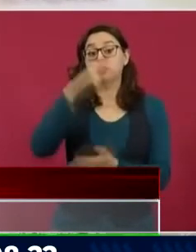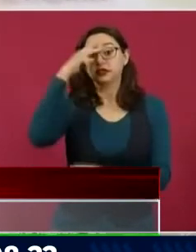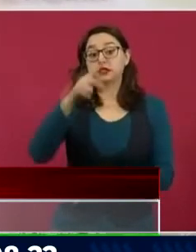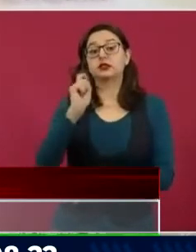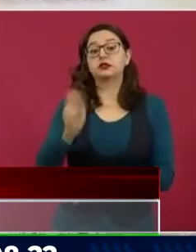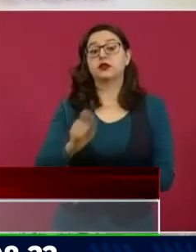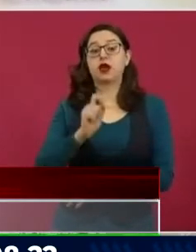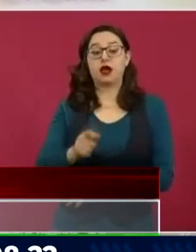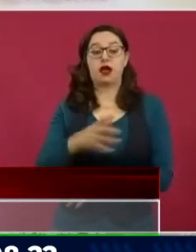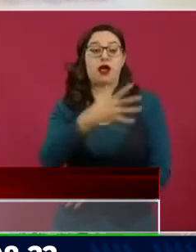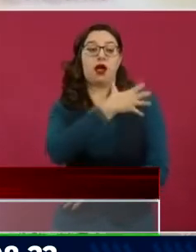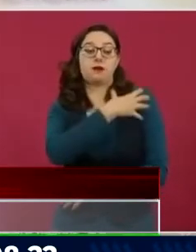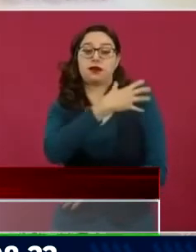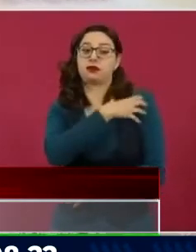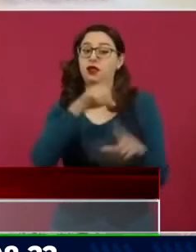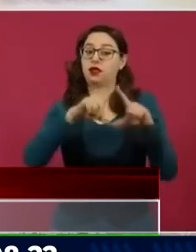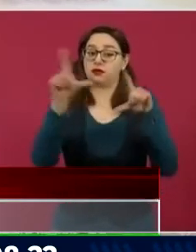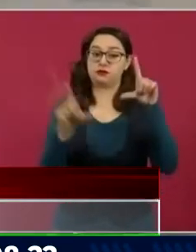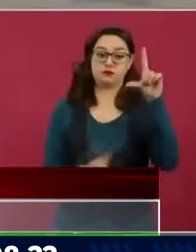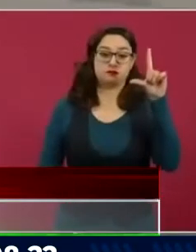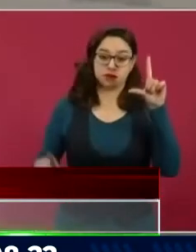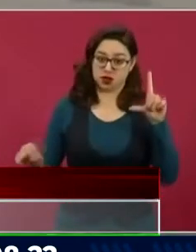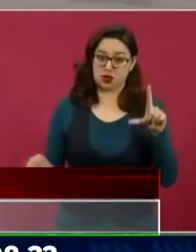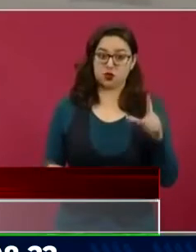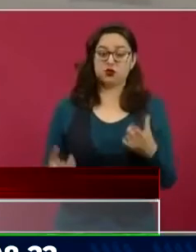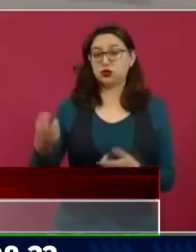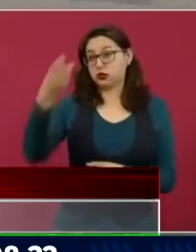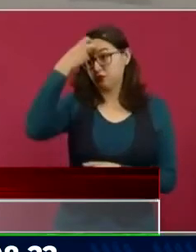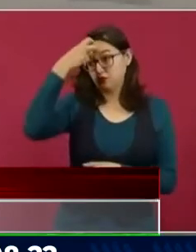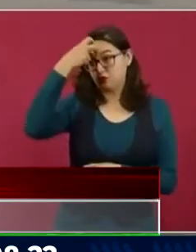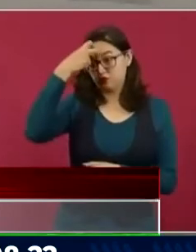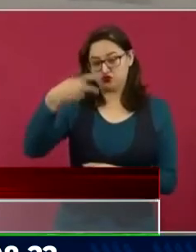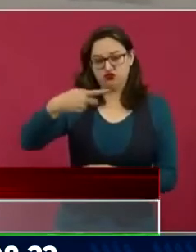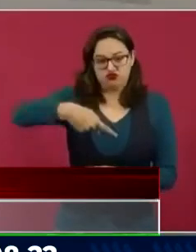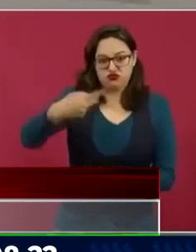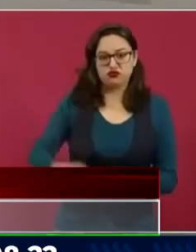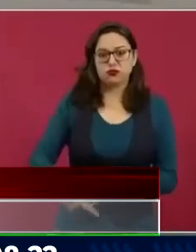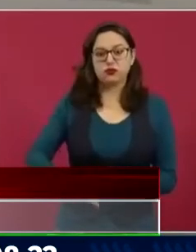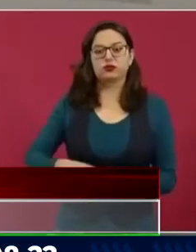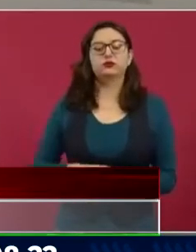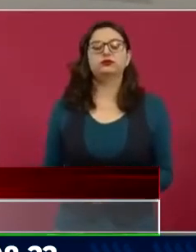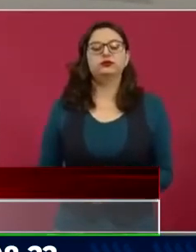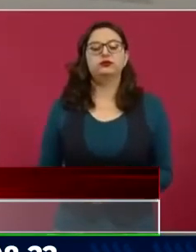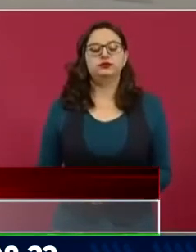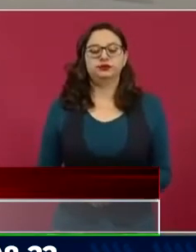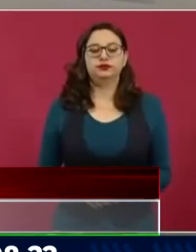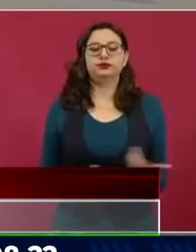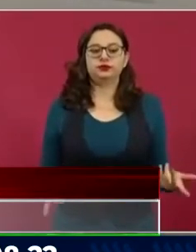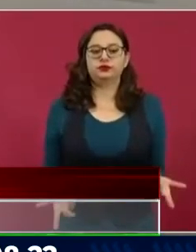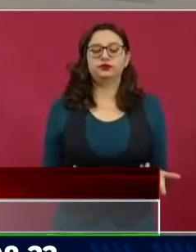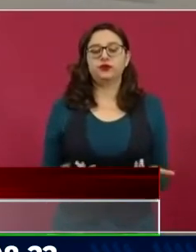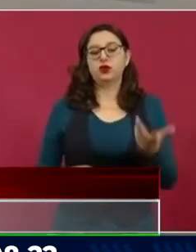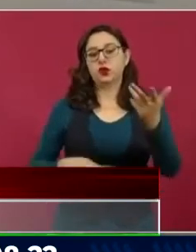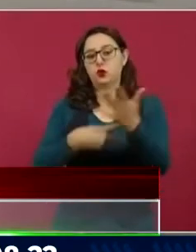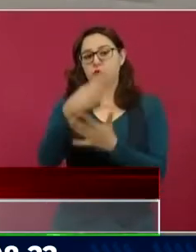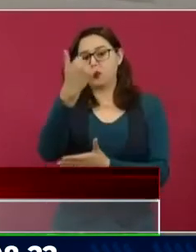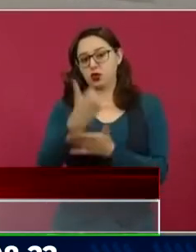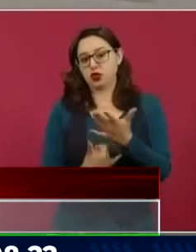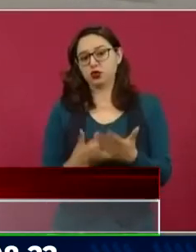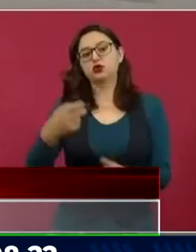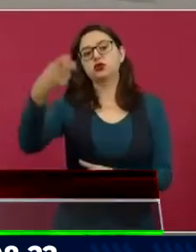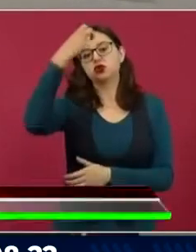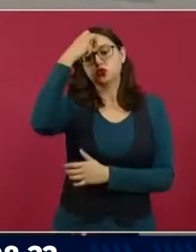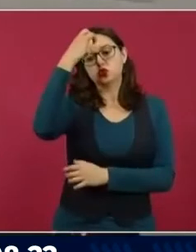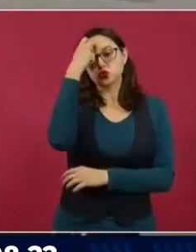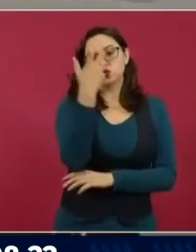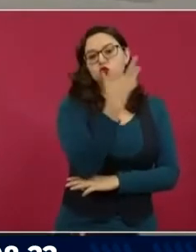patrimonio del pueblo de México. El bosque de Chapultepec, naturaleza y cultura, así llamamos a este